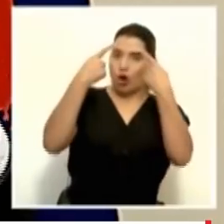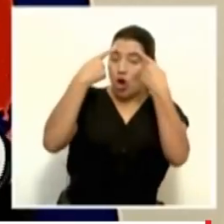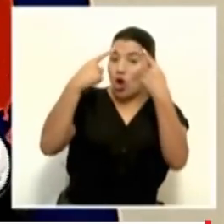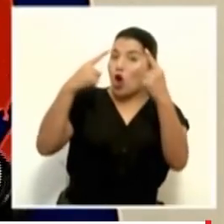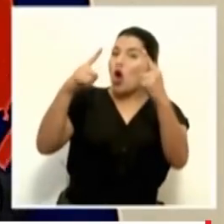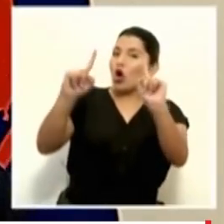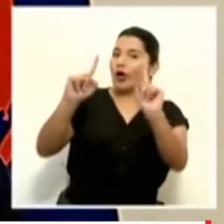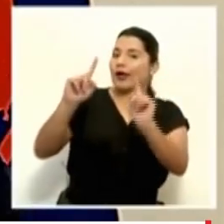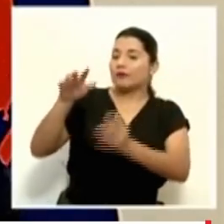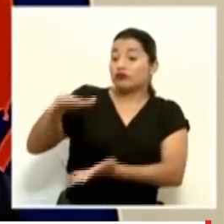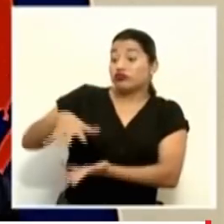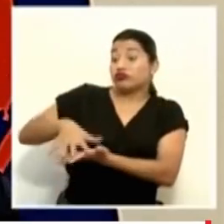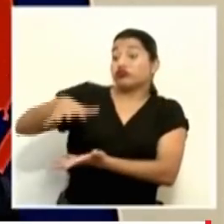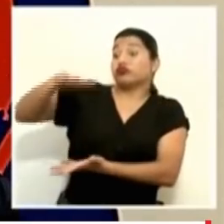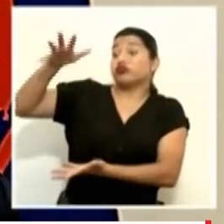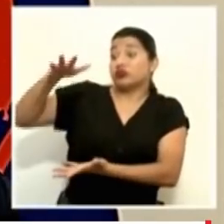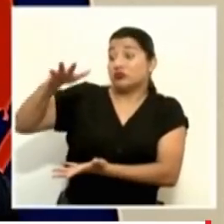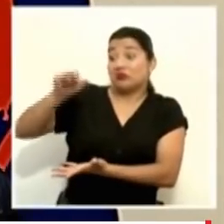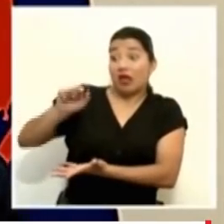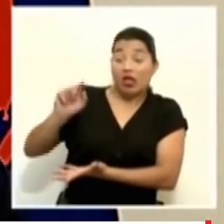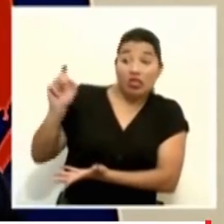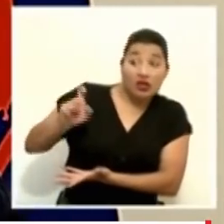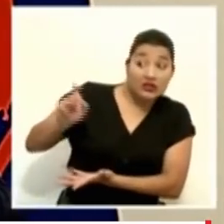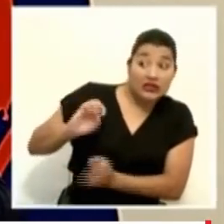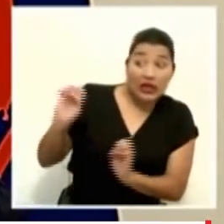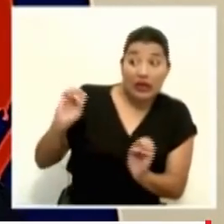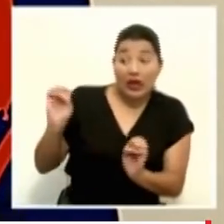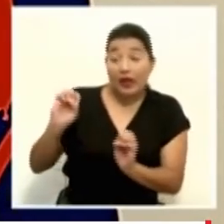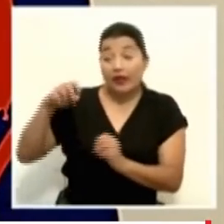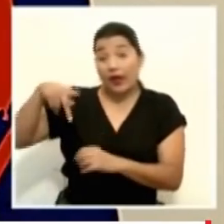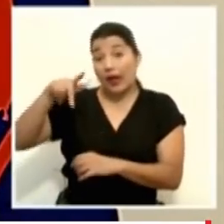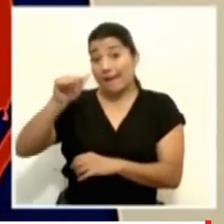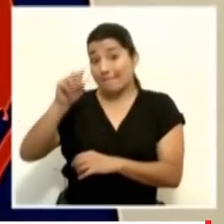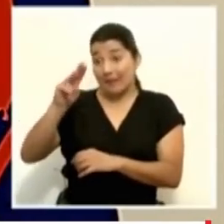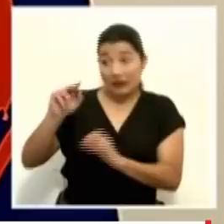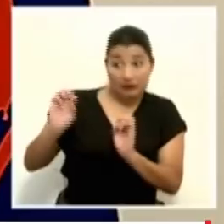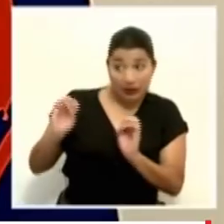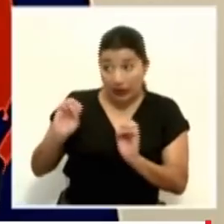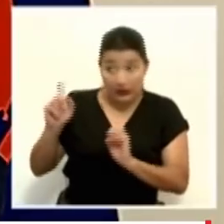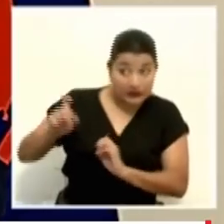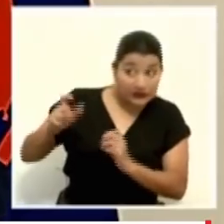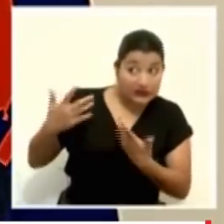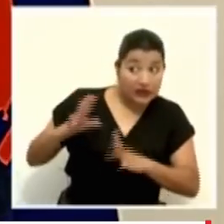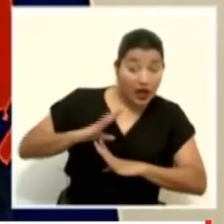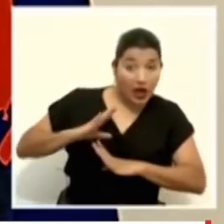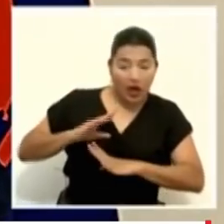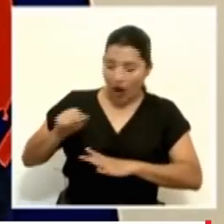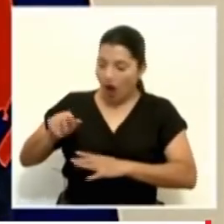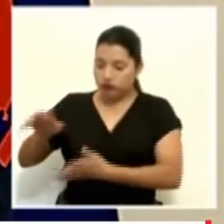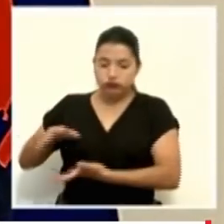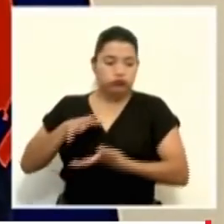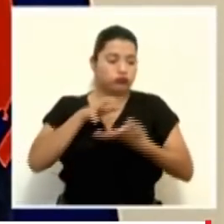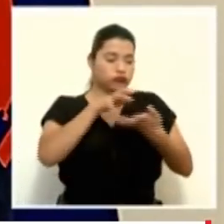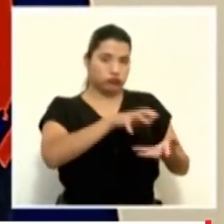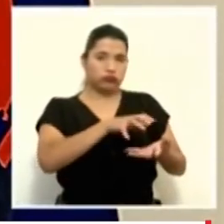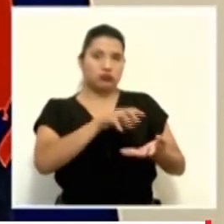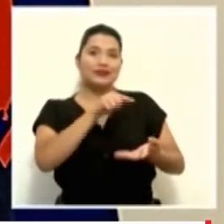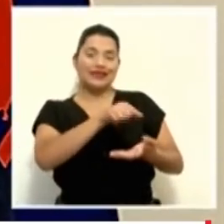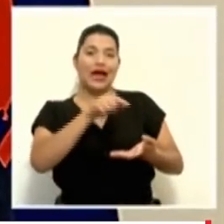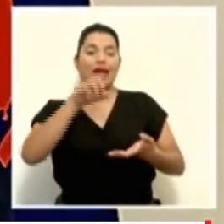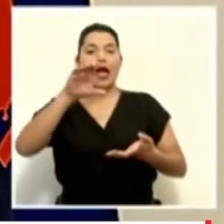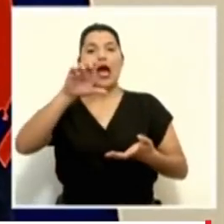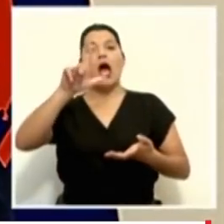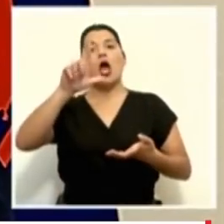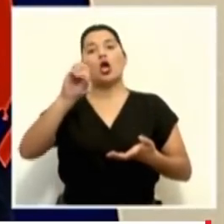no se necesite en ese momento plasma convalesciente suficiente para purificar los anticuerpos, entonces